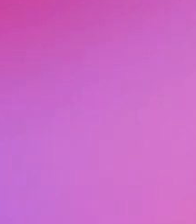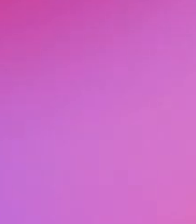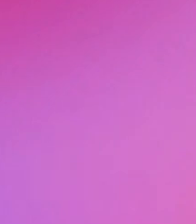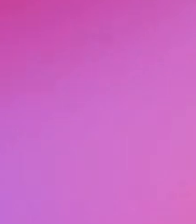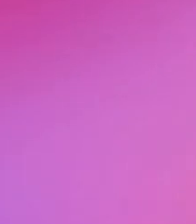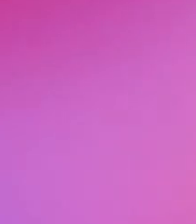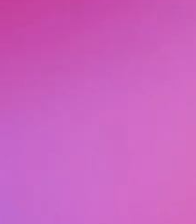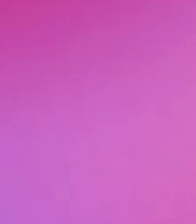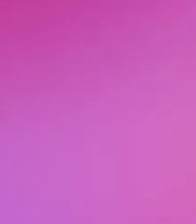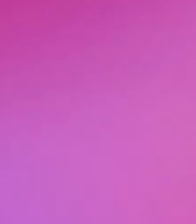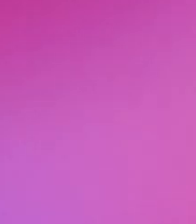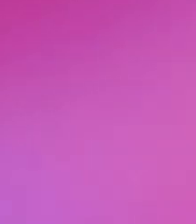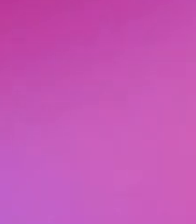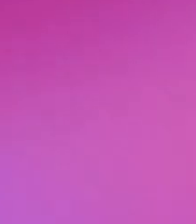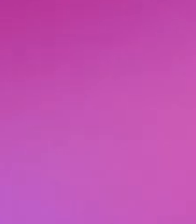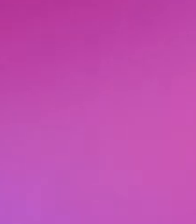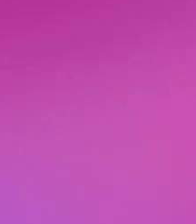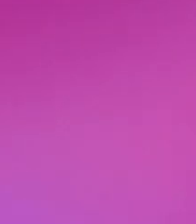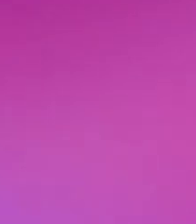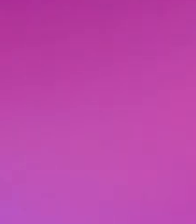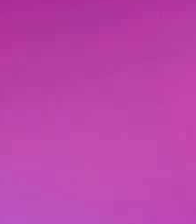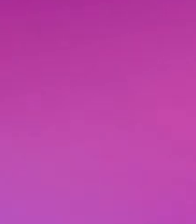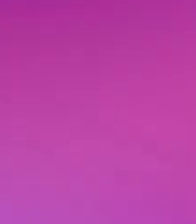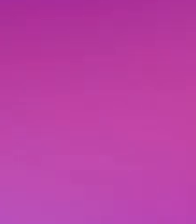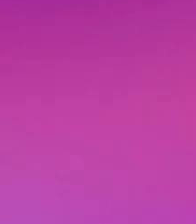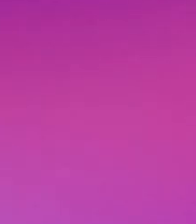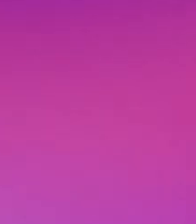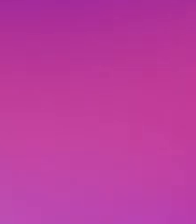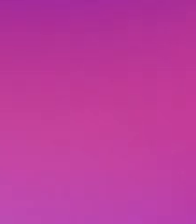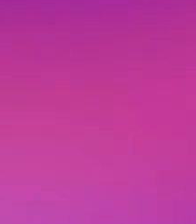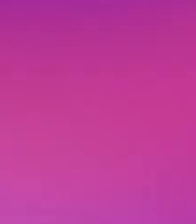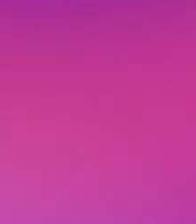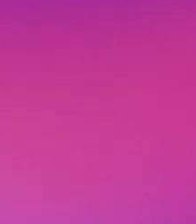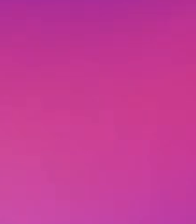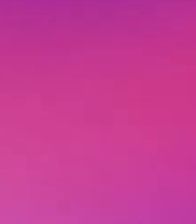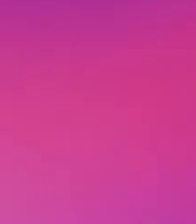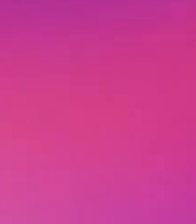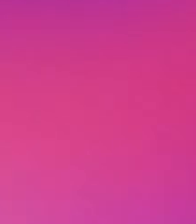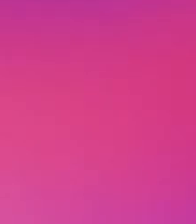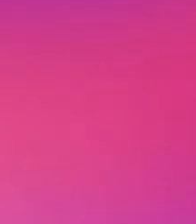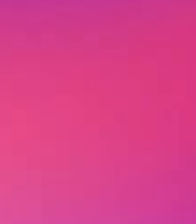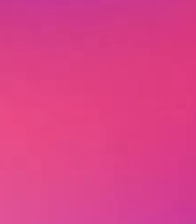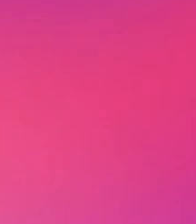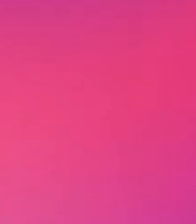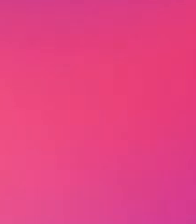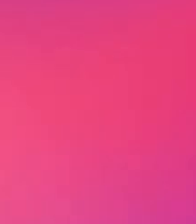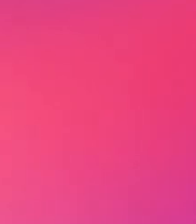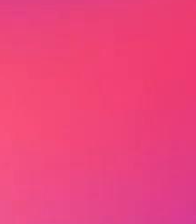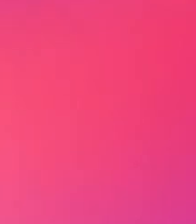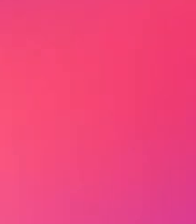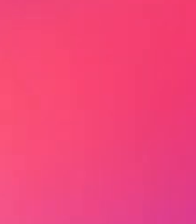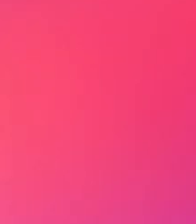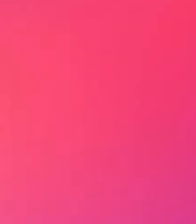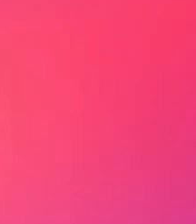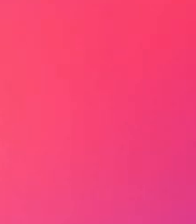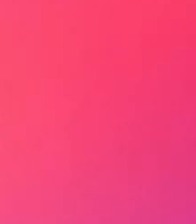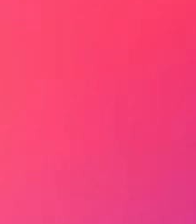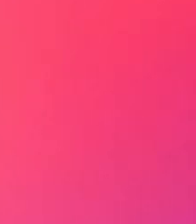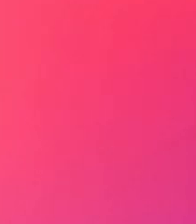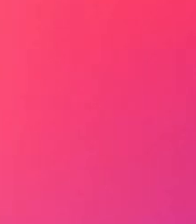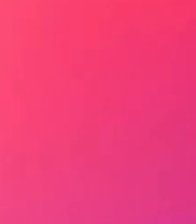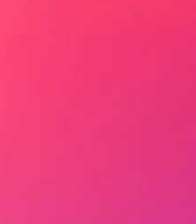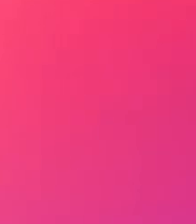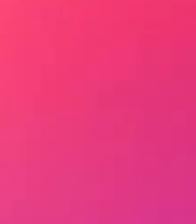Pedagógico a Distancia. El número de teléfono para secundaria es el 5536-0171